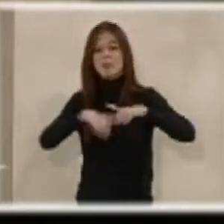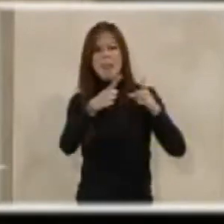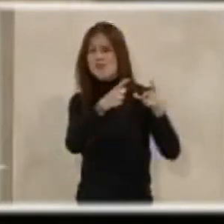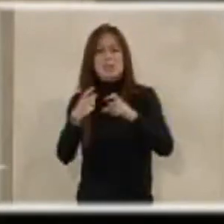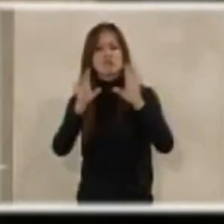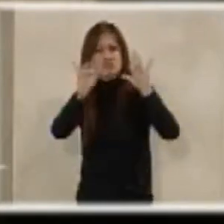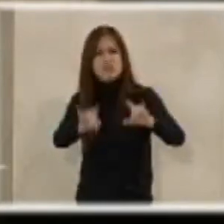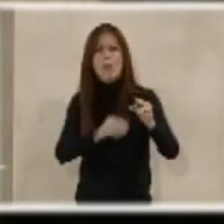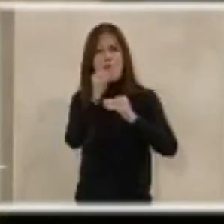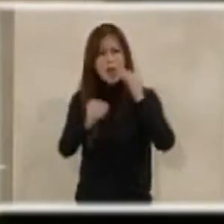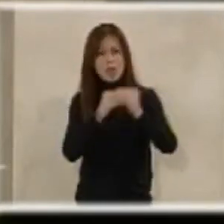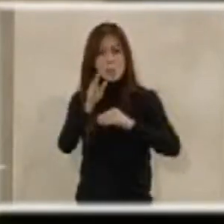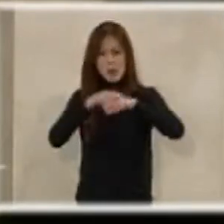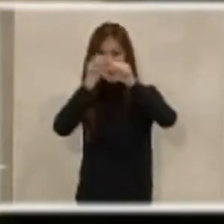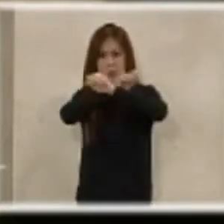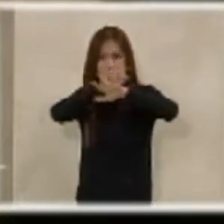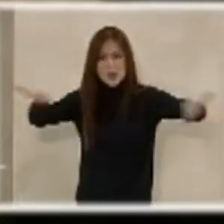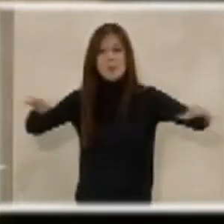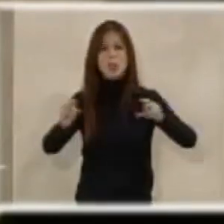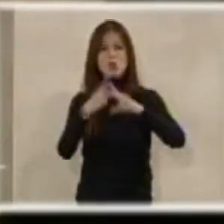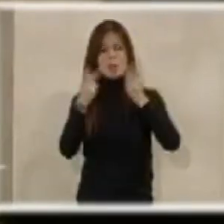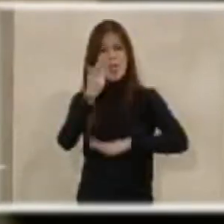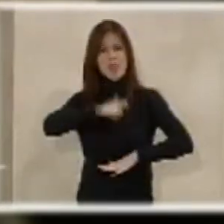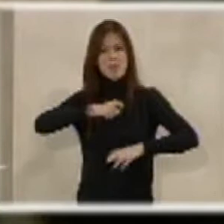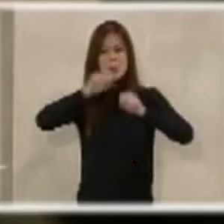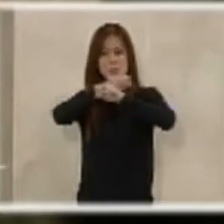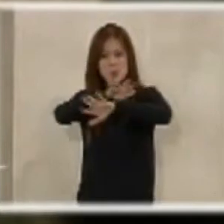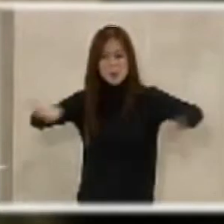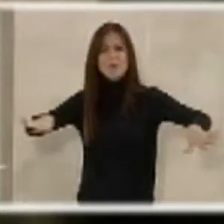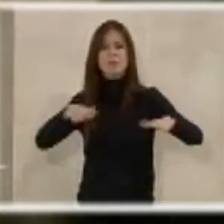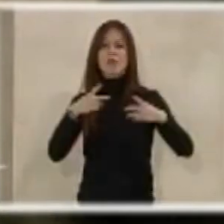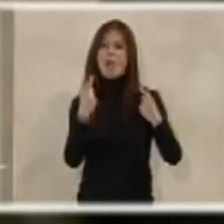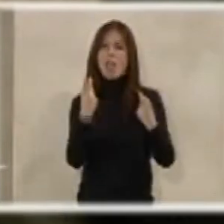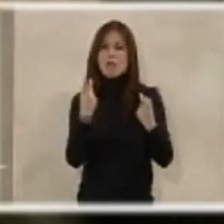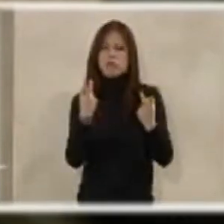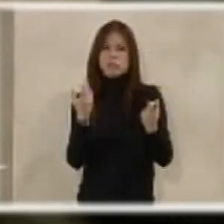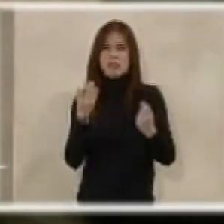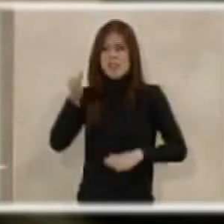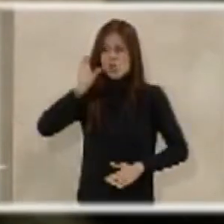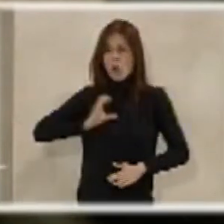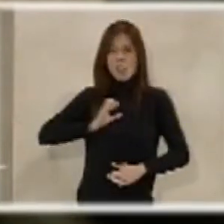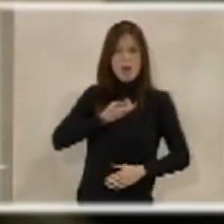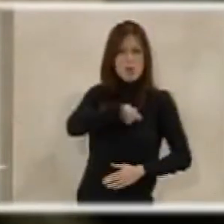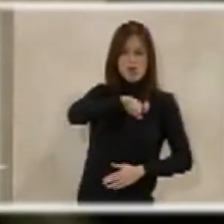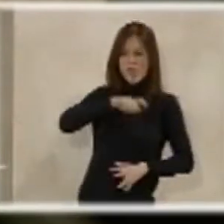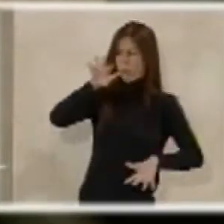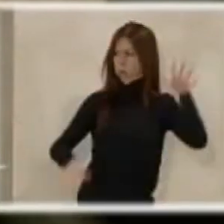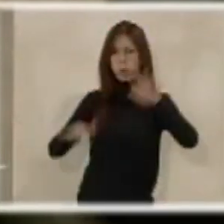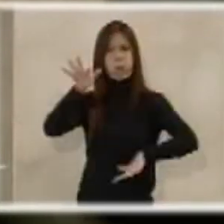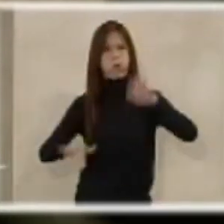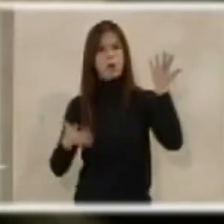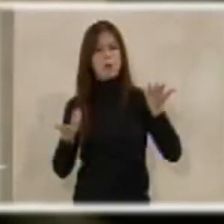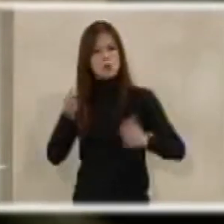fueran necesarias para dar a conocer, ante la sociedad civil, la existencia de una desigualdad retributiva en ambos cuerpos.